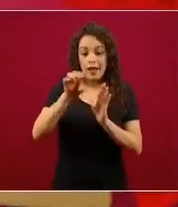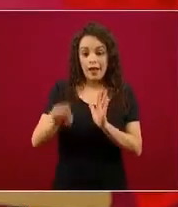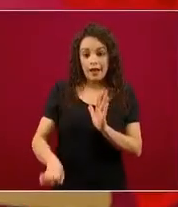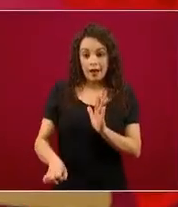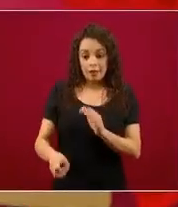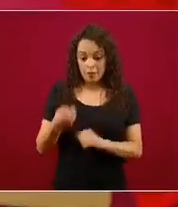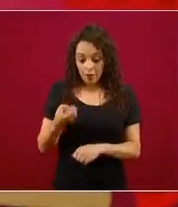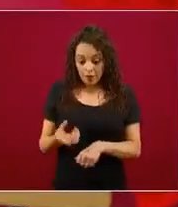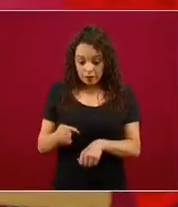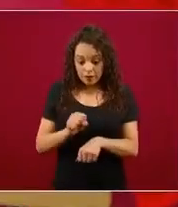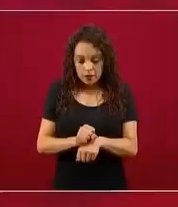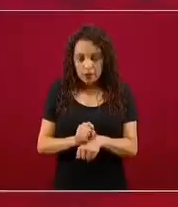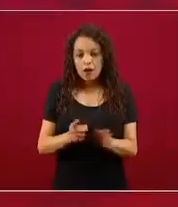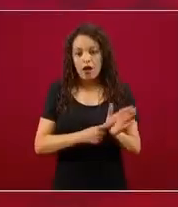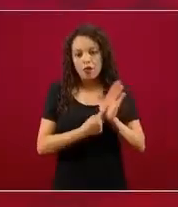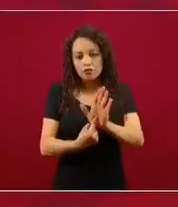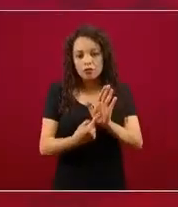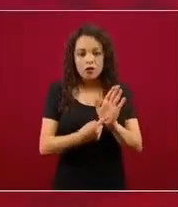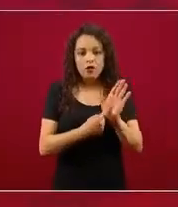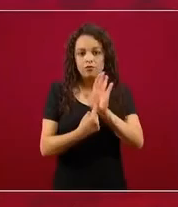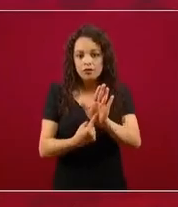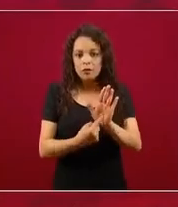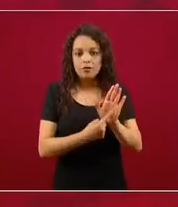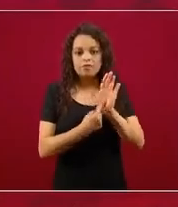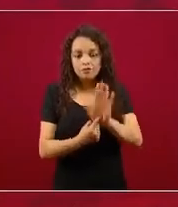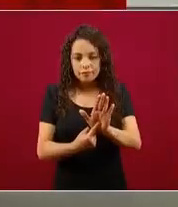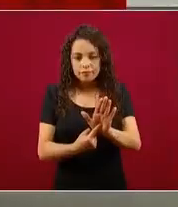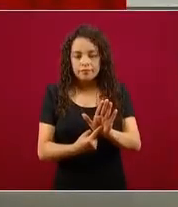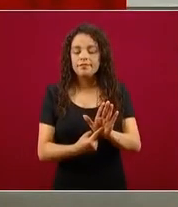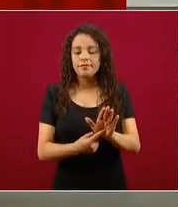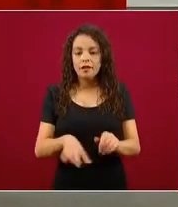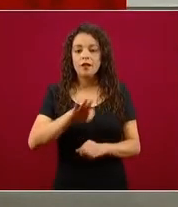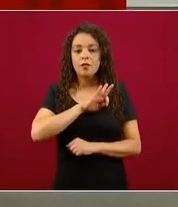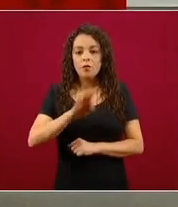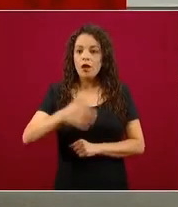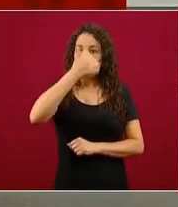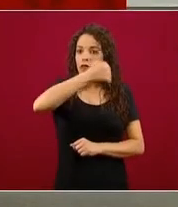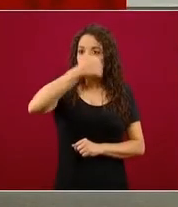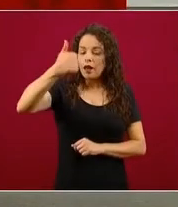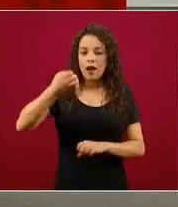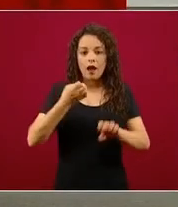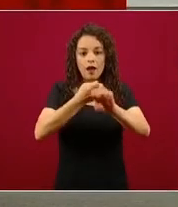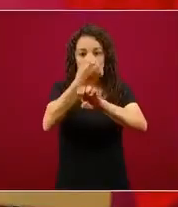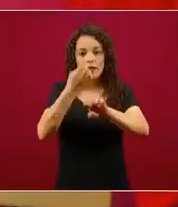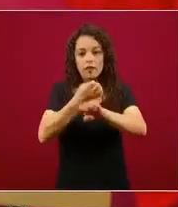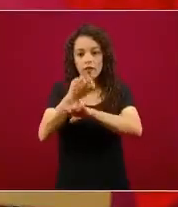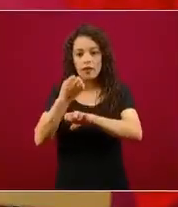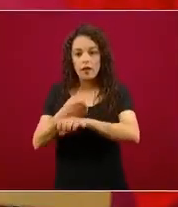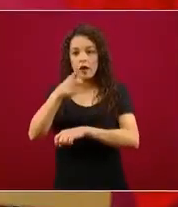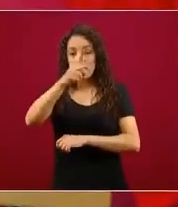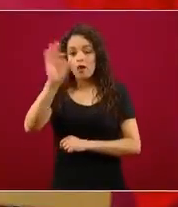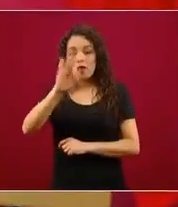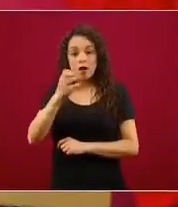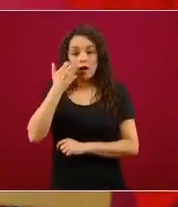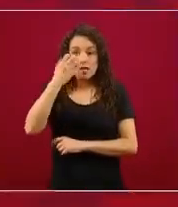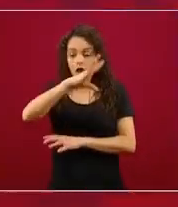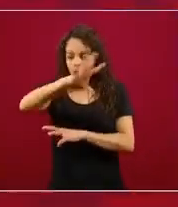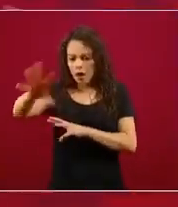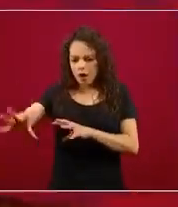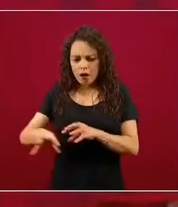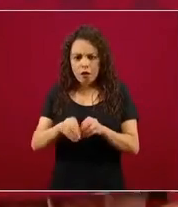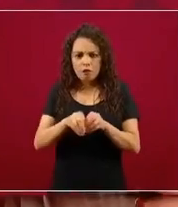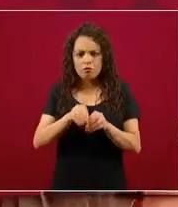semana hemos estado mencionando, pero permite a los estados hacer adaptaciones. Hay estados que